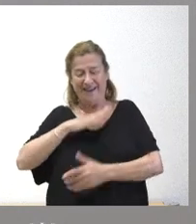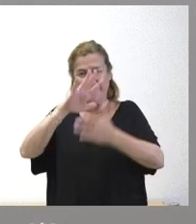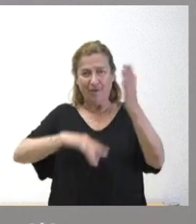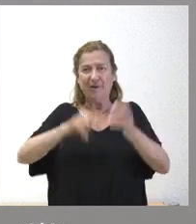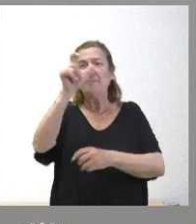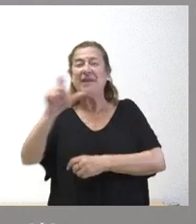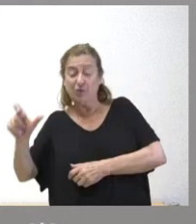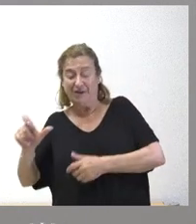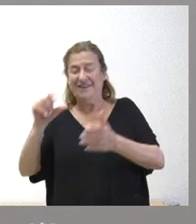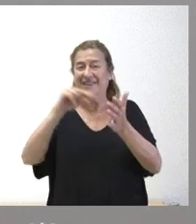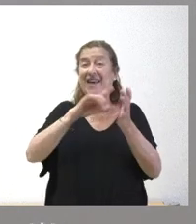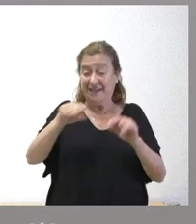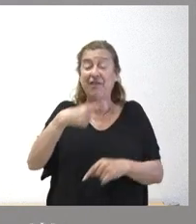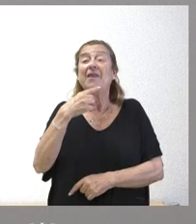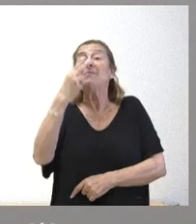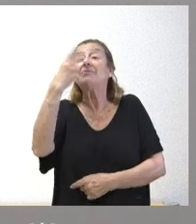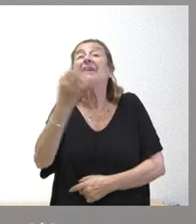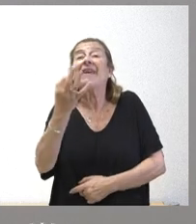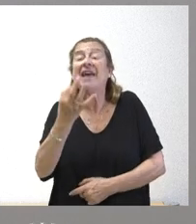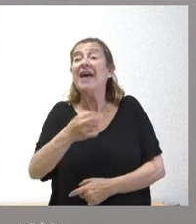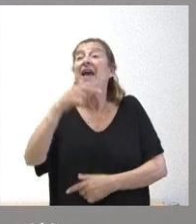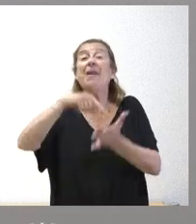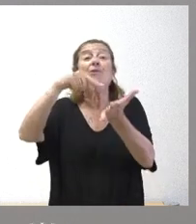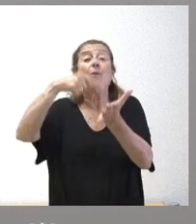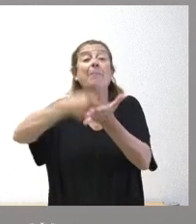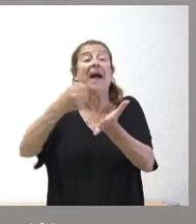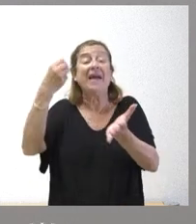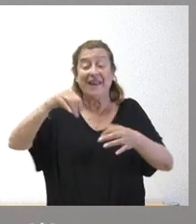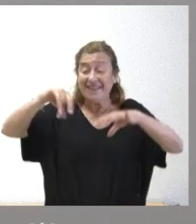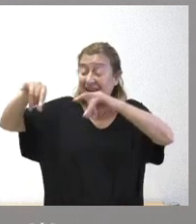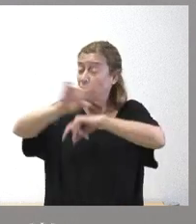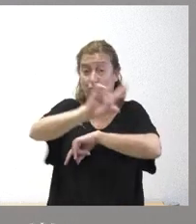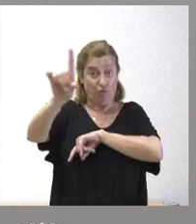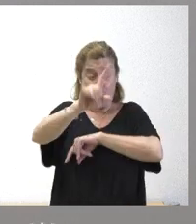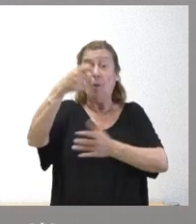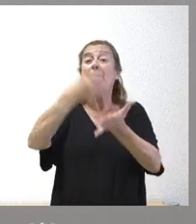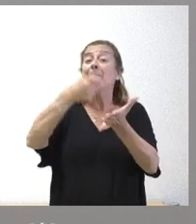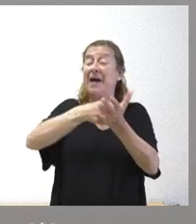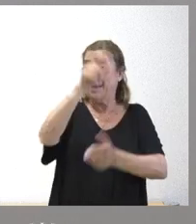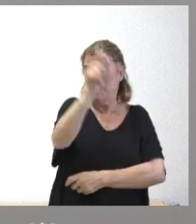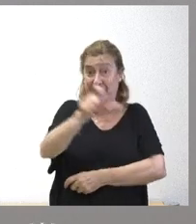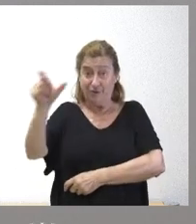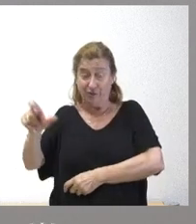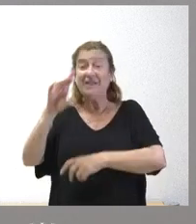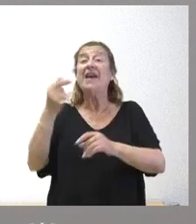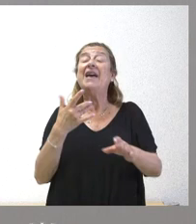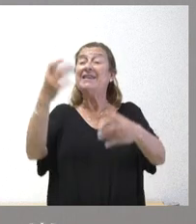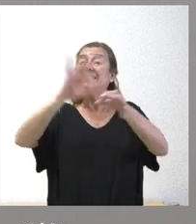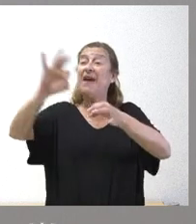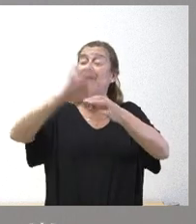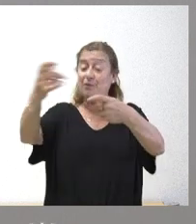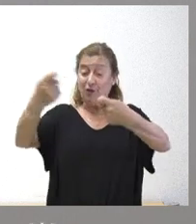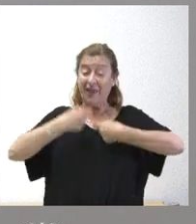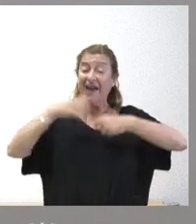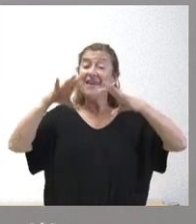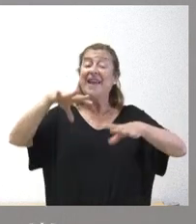los pagan los territorios los pagan las personas y los servicios no los reciben los territorios los reciben las personas